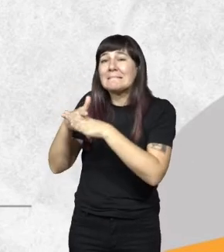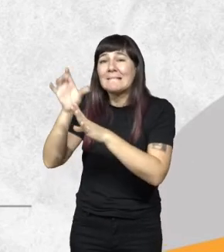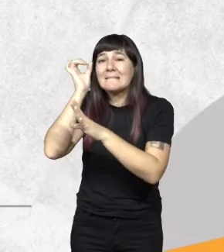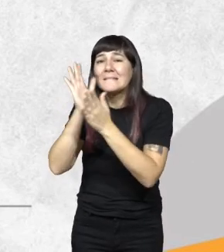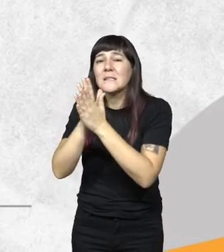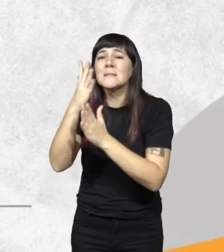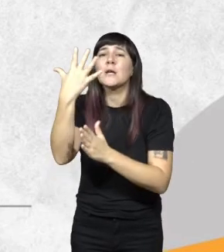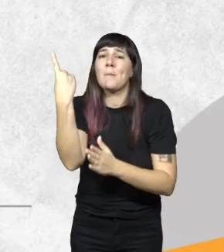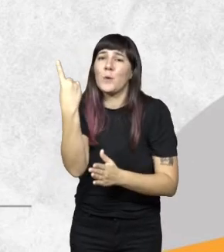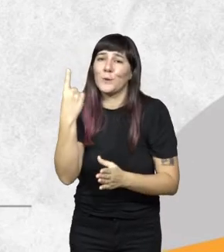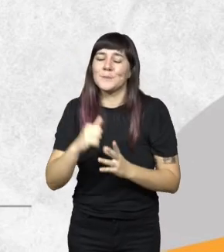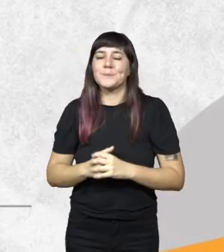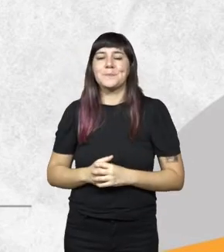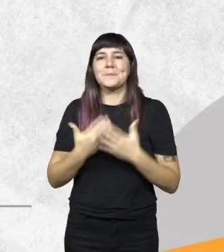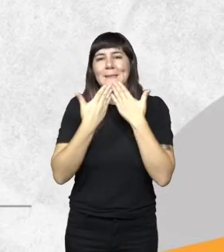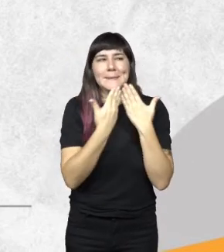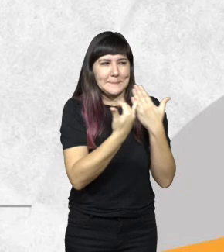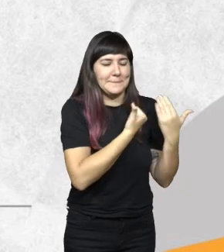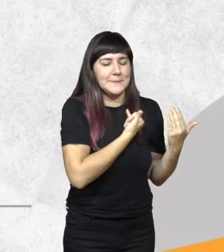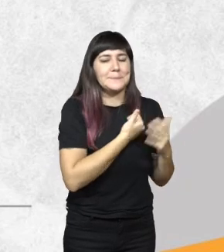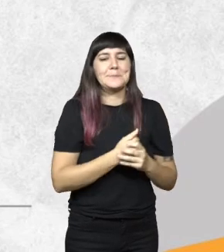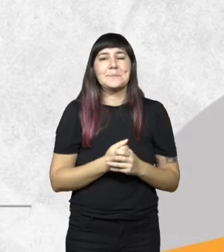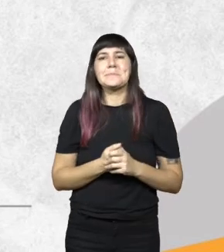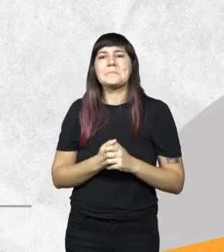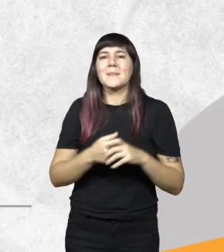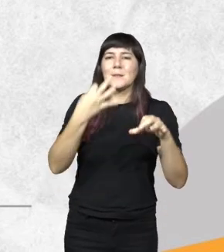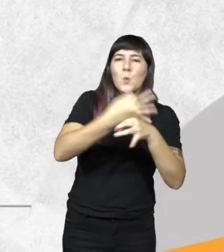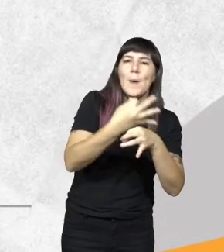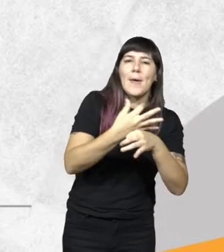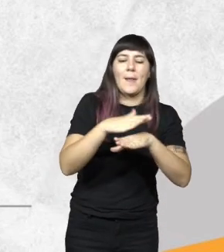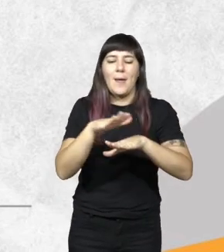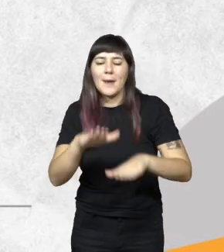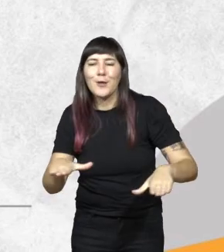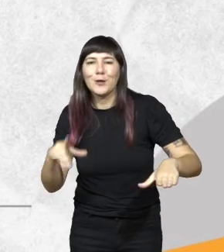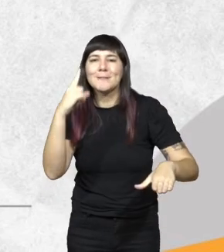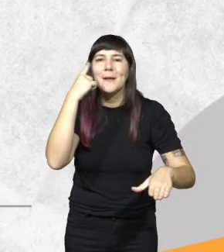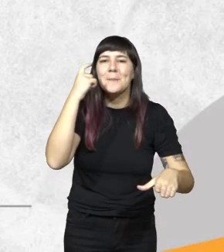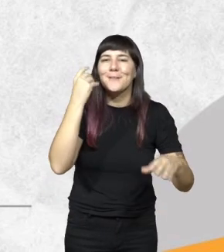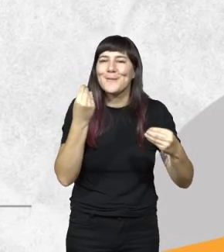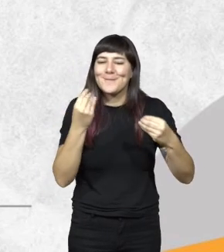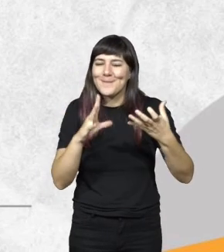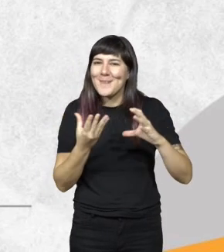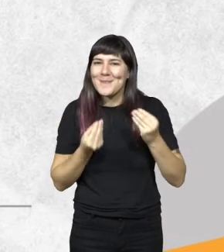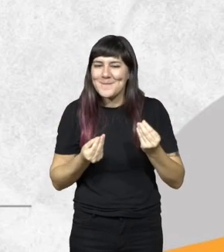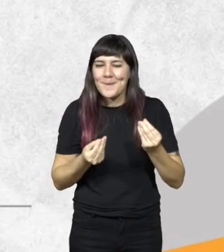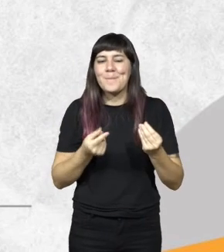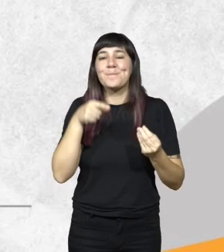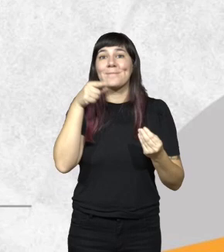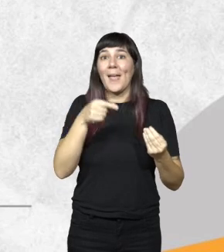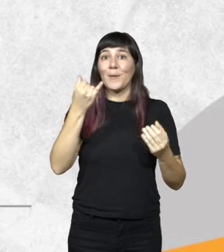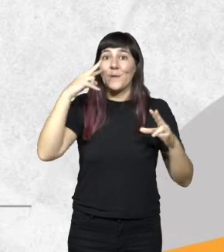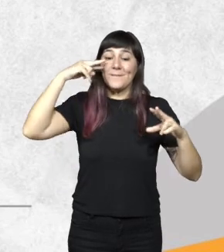gracias en las escuelas con los niños como van aprendiendo ahí tenemos una